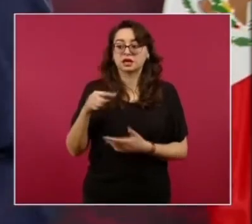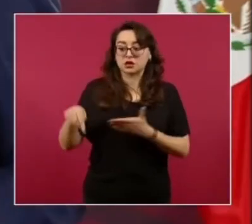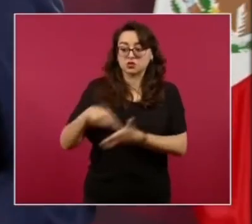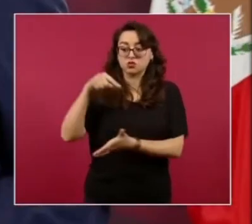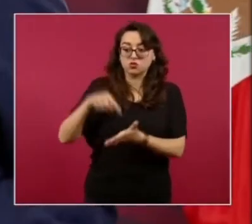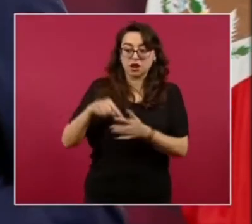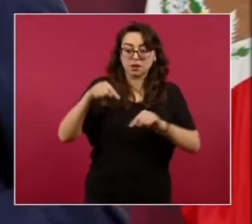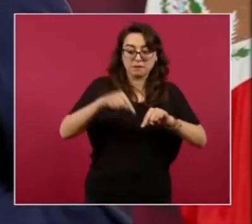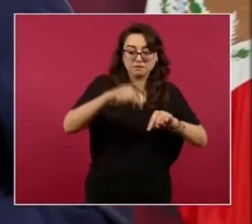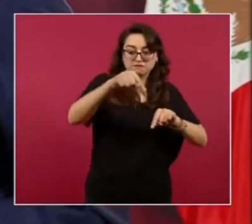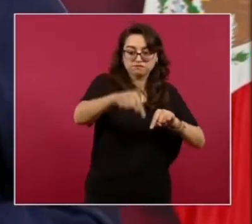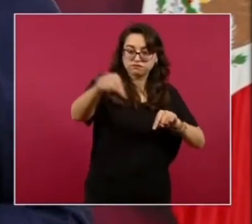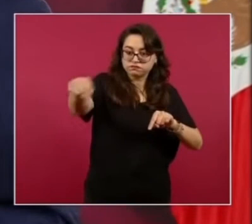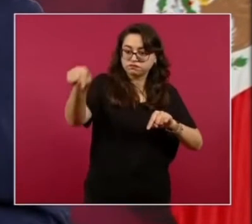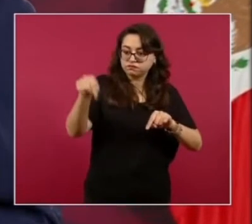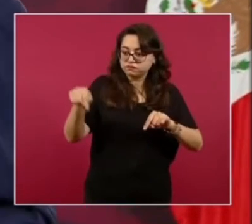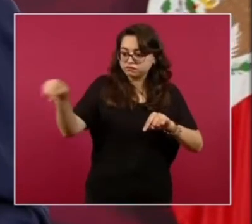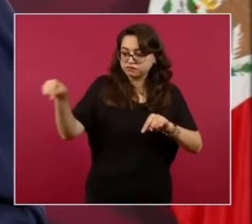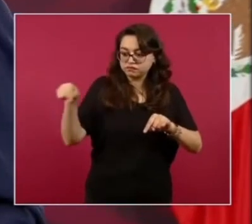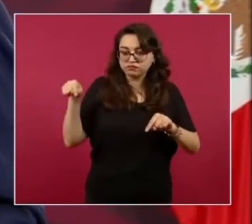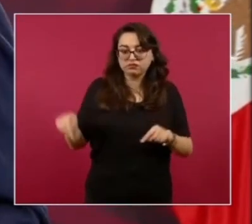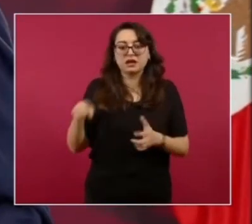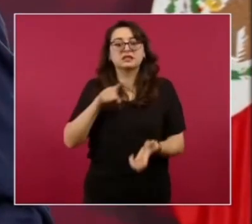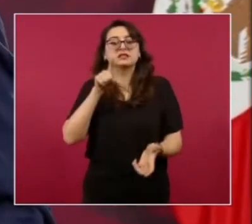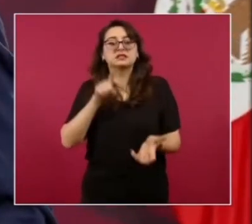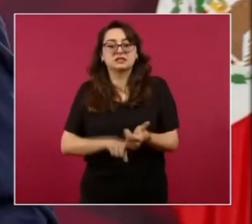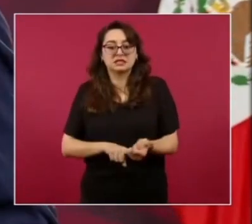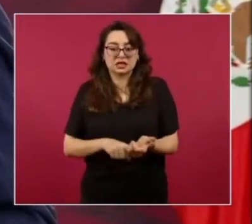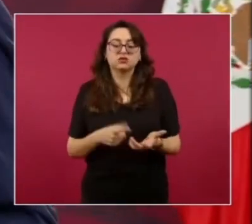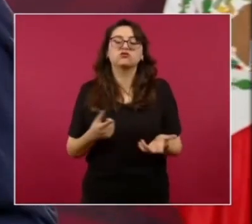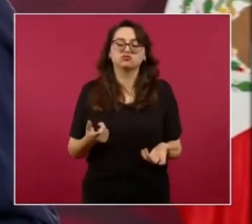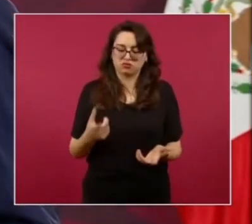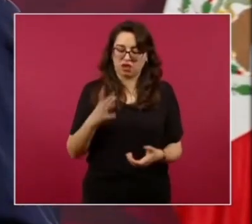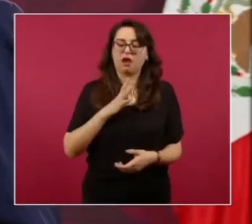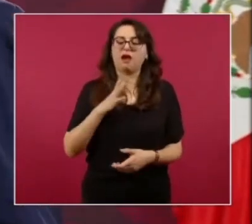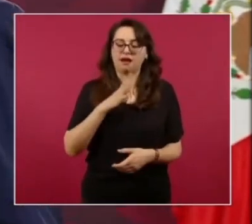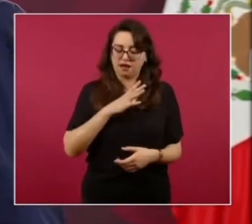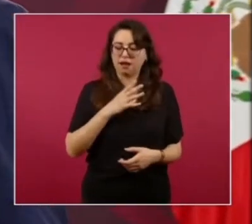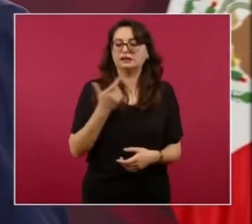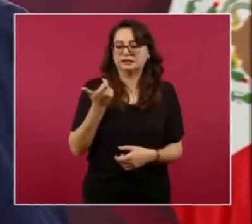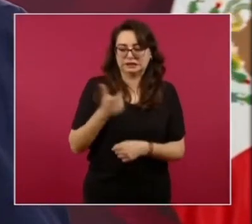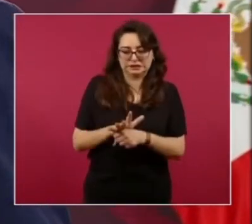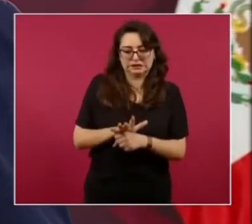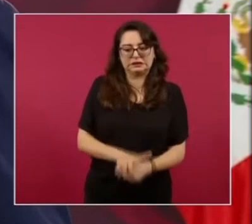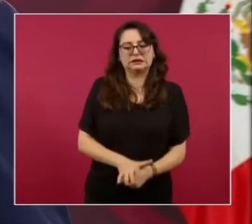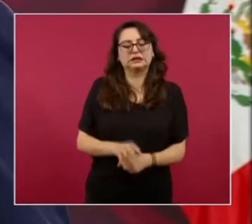la práctica ilegal de la extorsión En